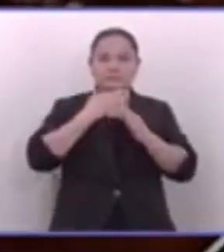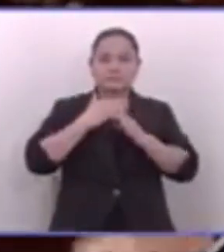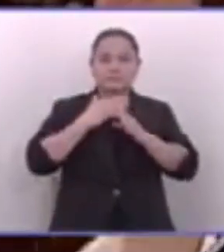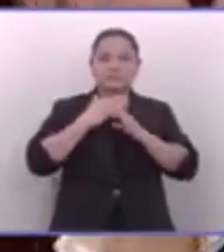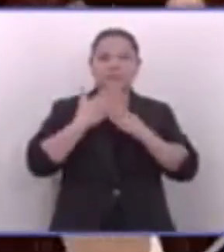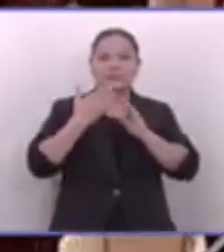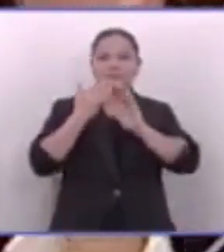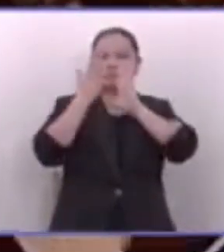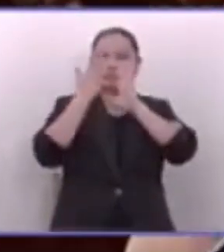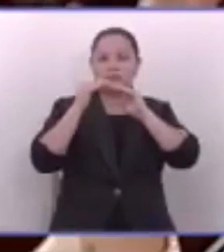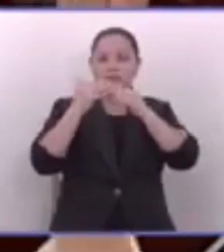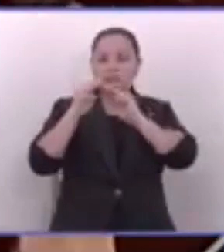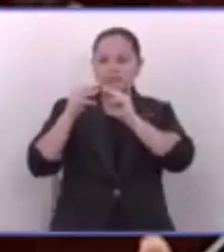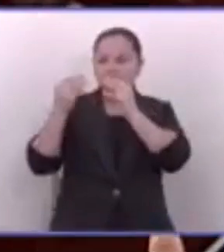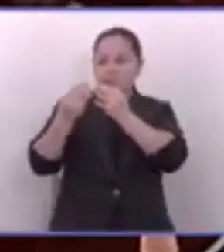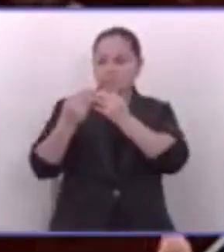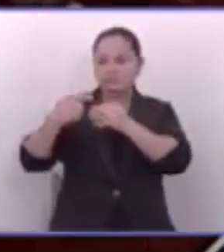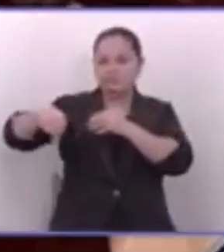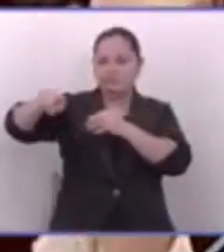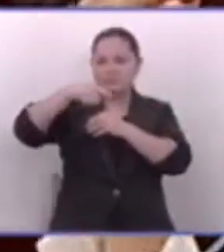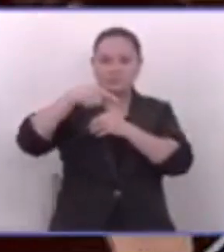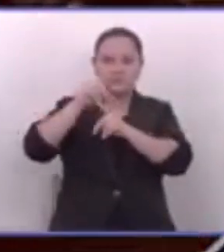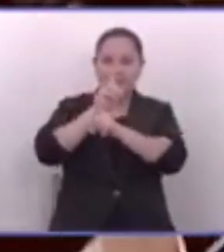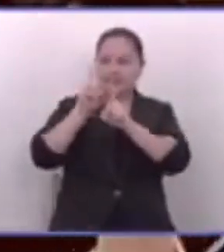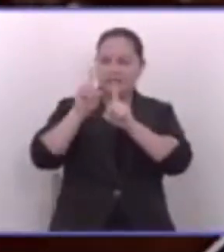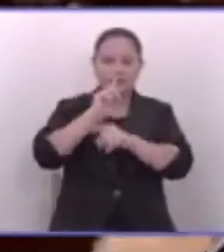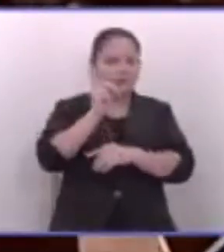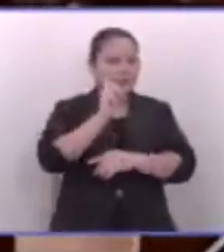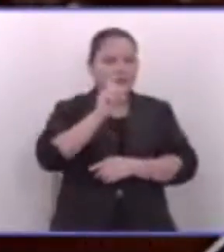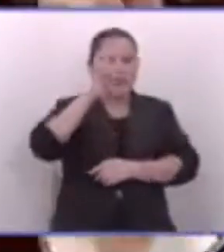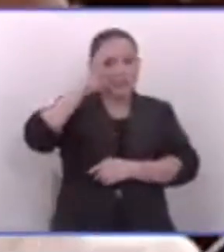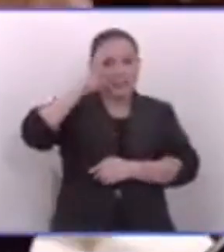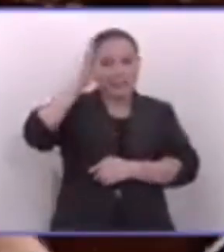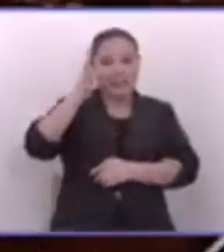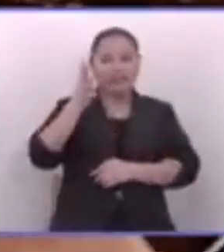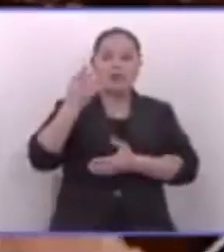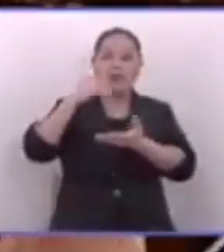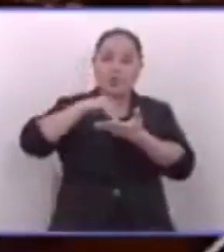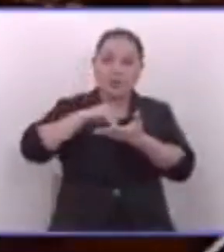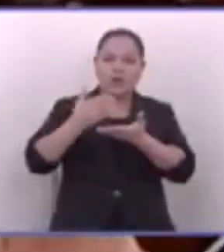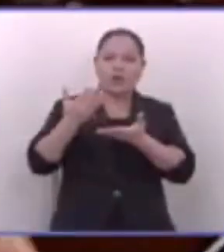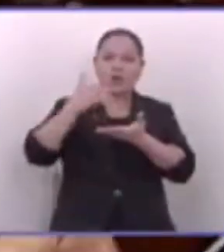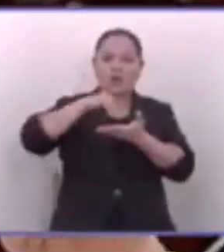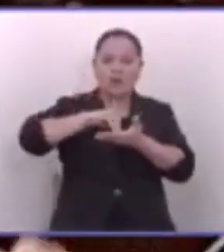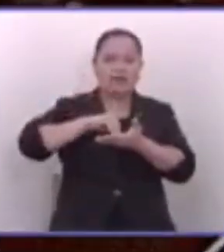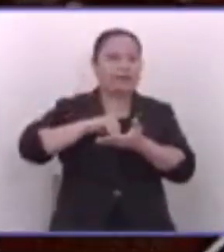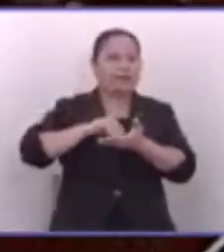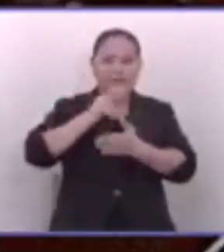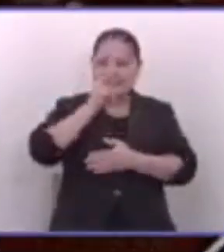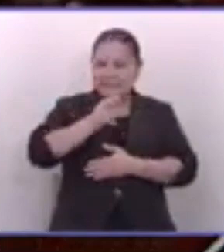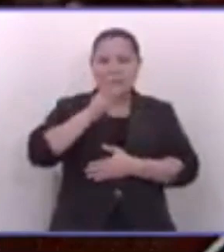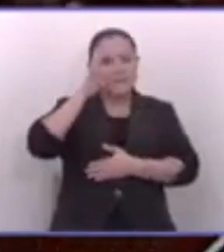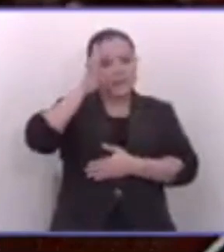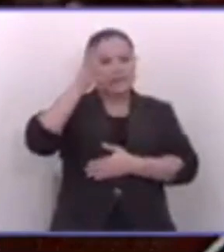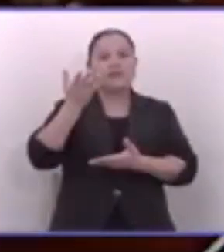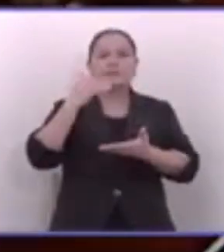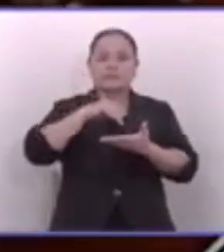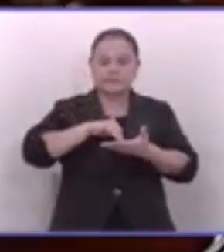de excepción estamos defendiendo criminales. Pero una mentira repetida mil veces sigue siendo una mentira.